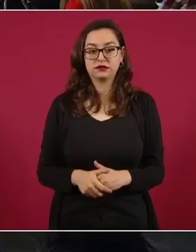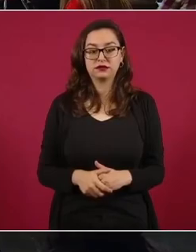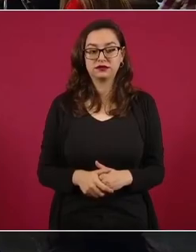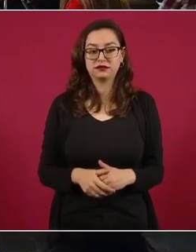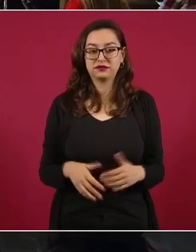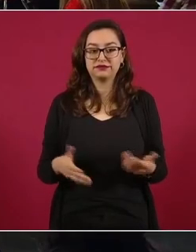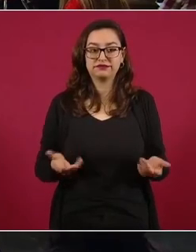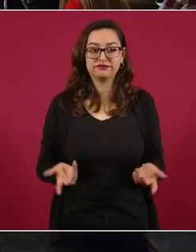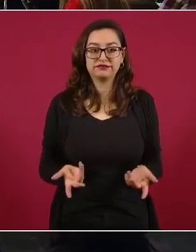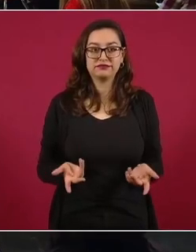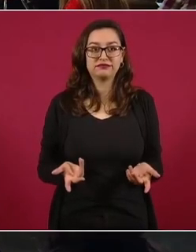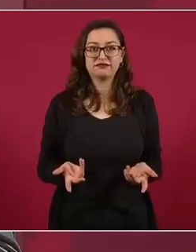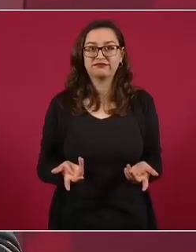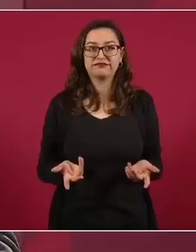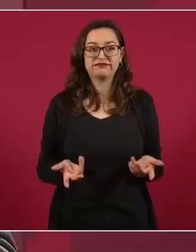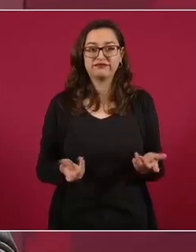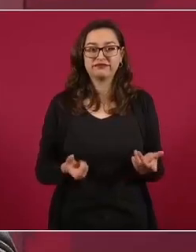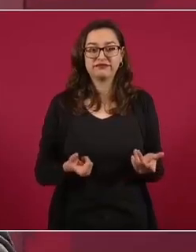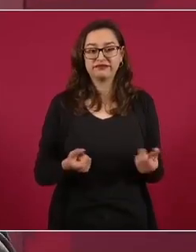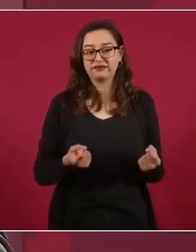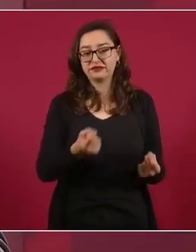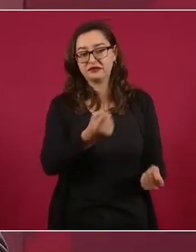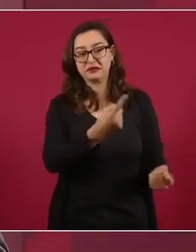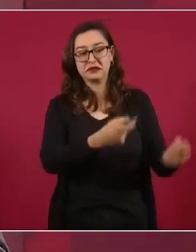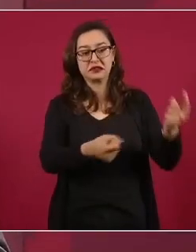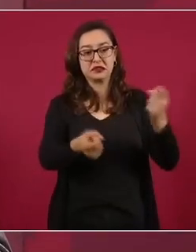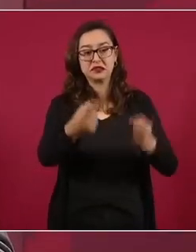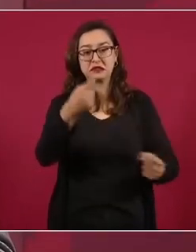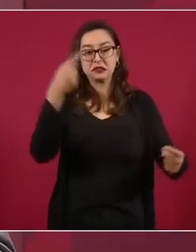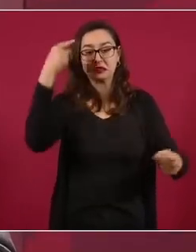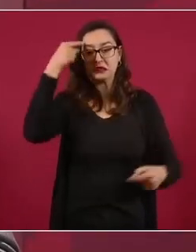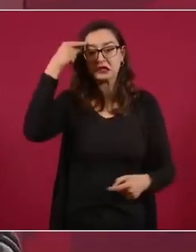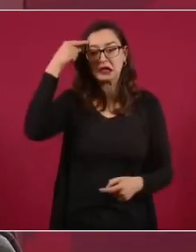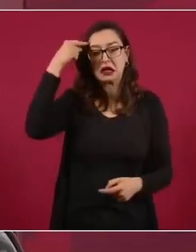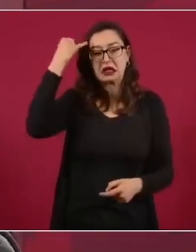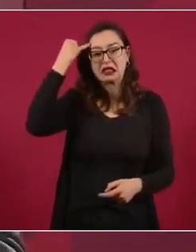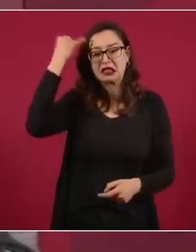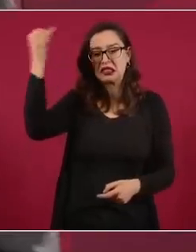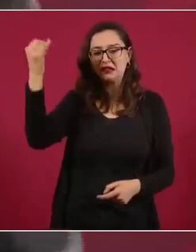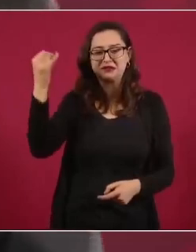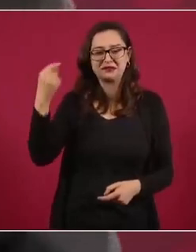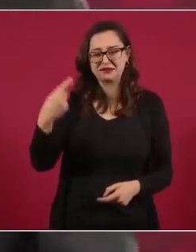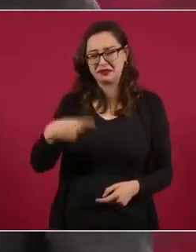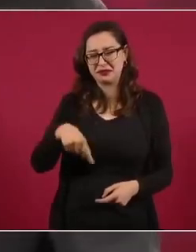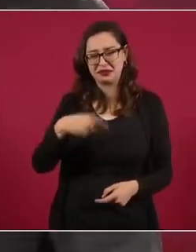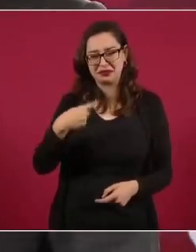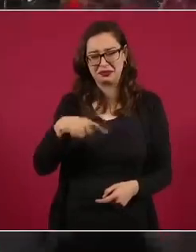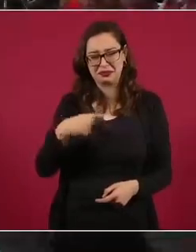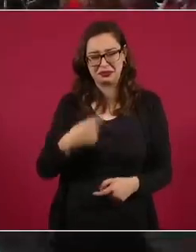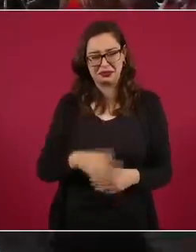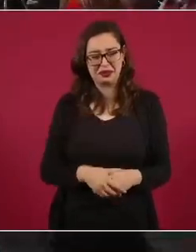se piensa que lo que se busca es militarizar